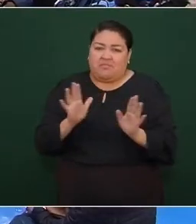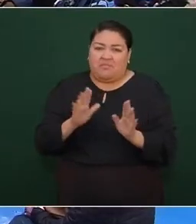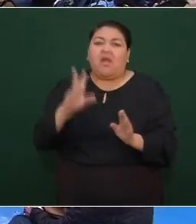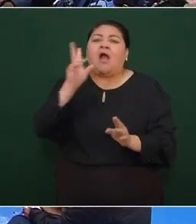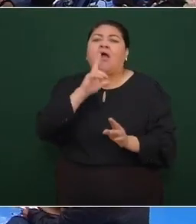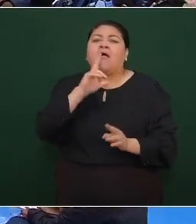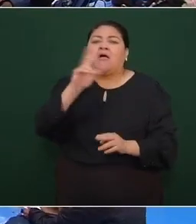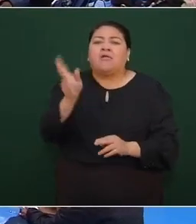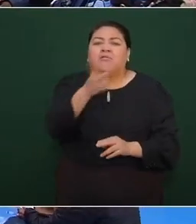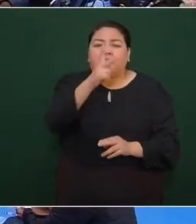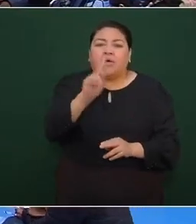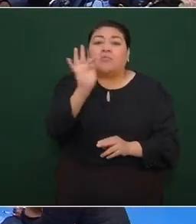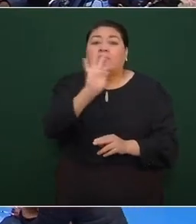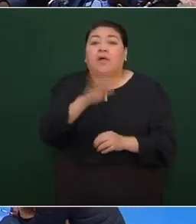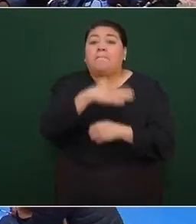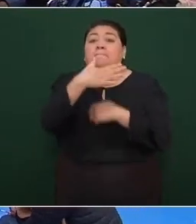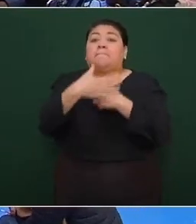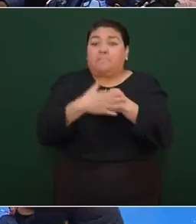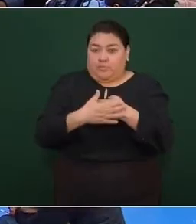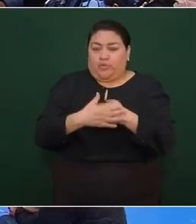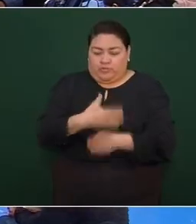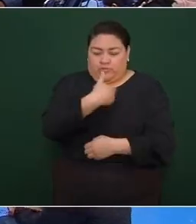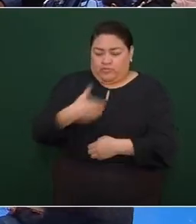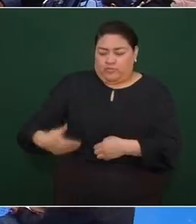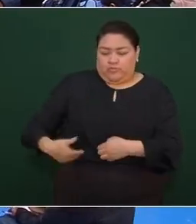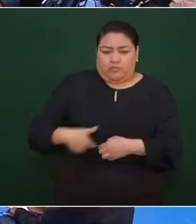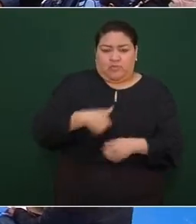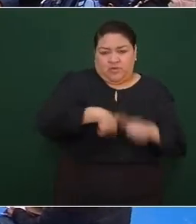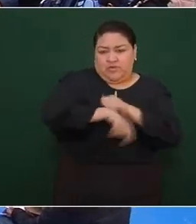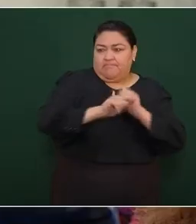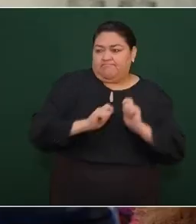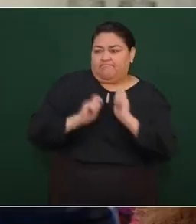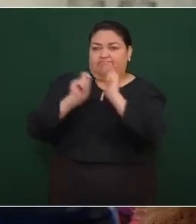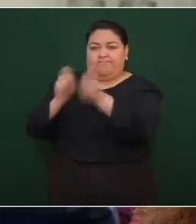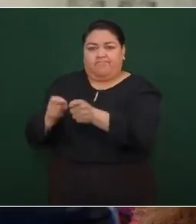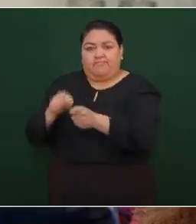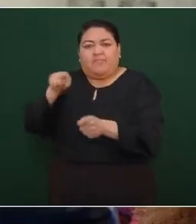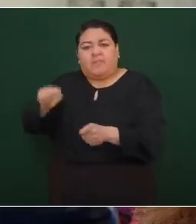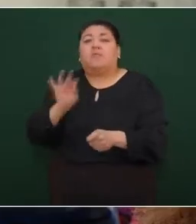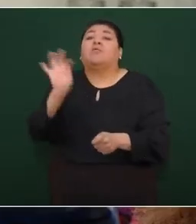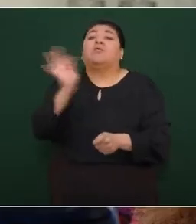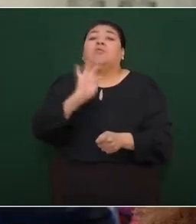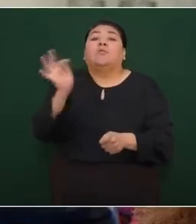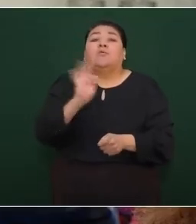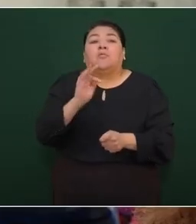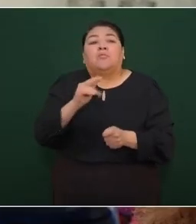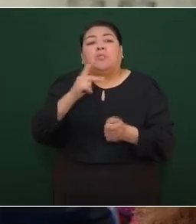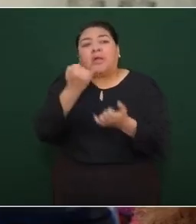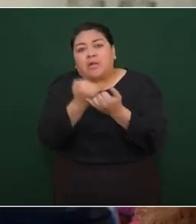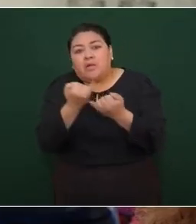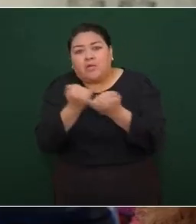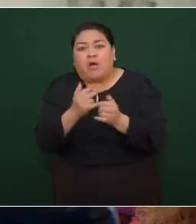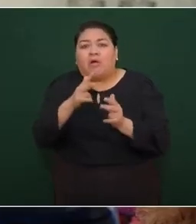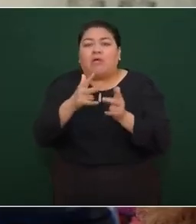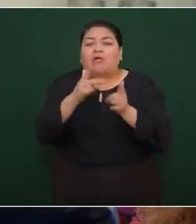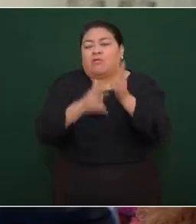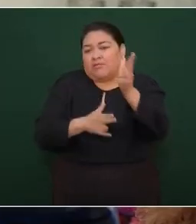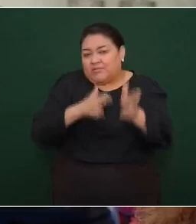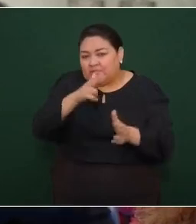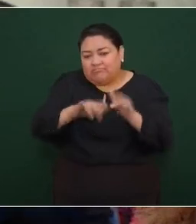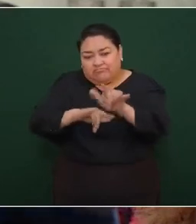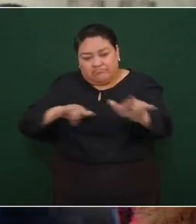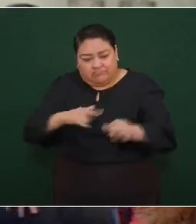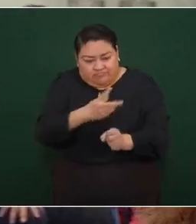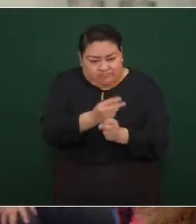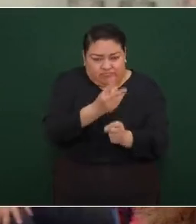vería usted que la próxima administración continúe detonando y recuperando todo el sistema de transporte ferroviario